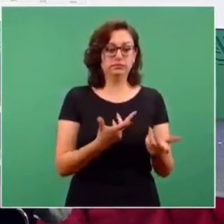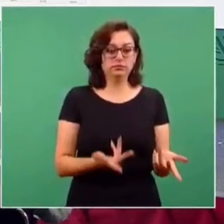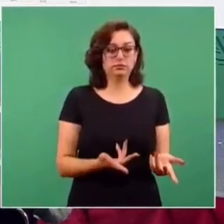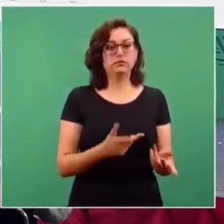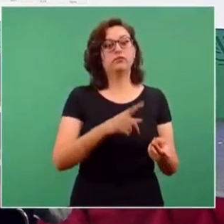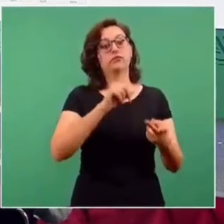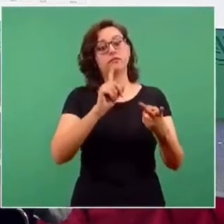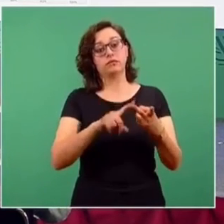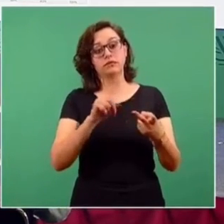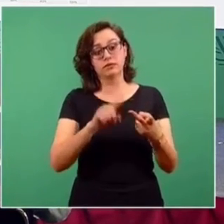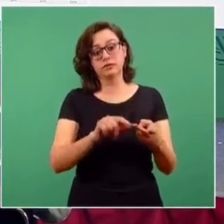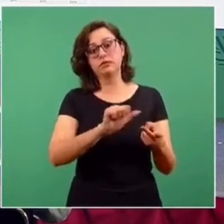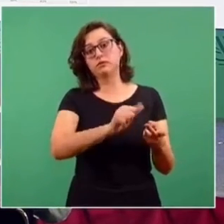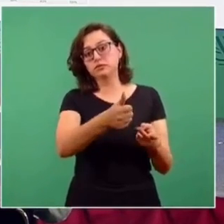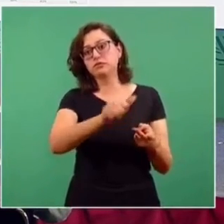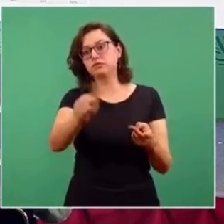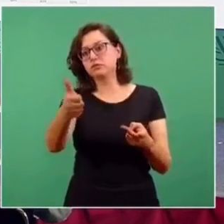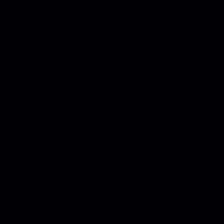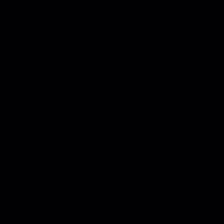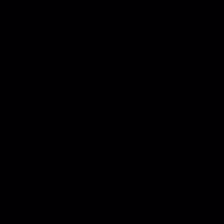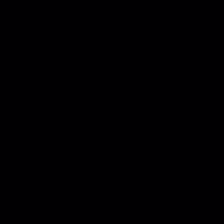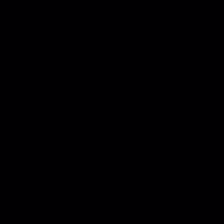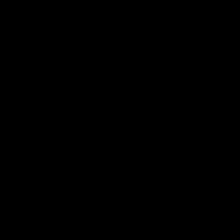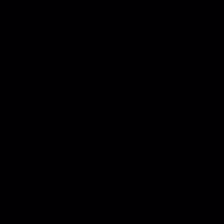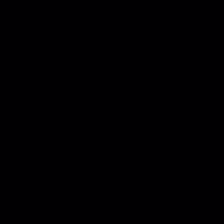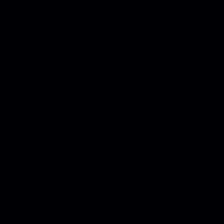operaciones de atención de la salud.